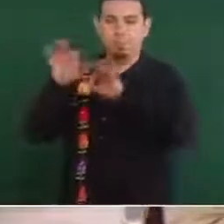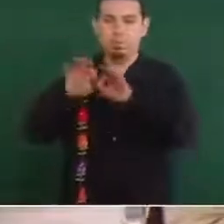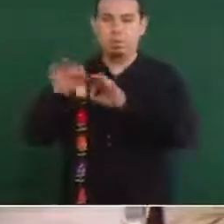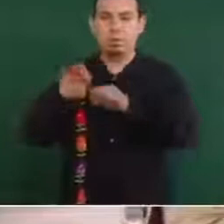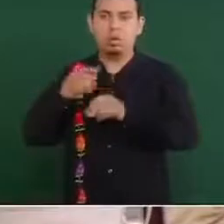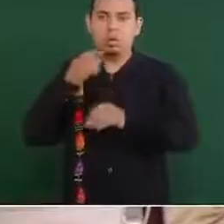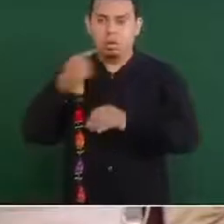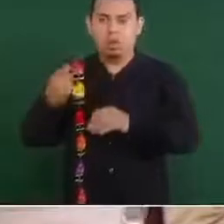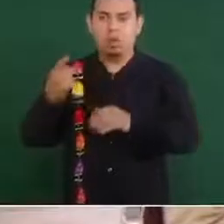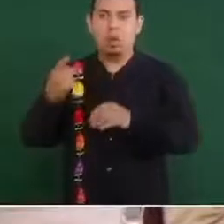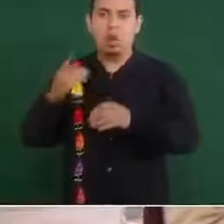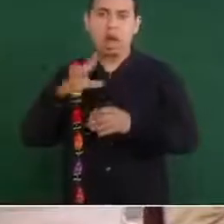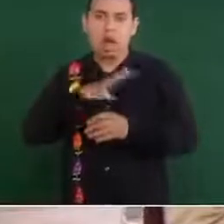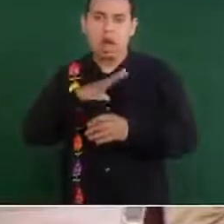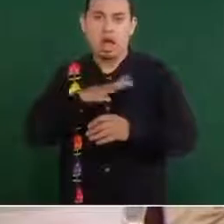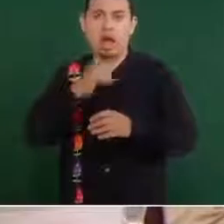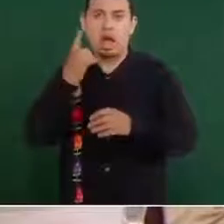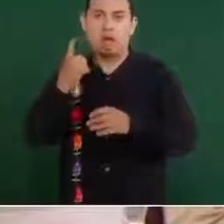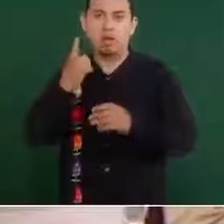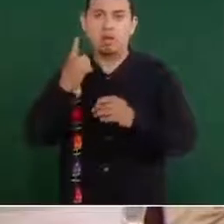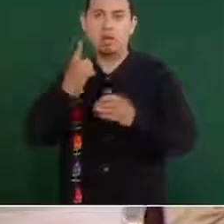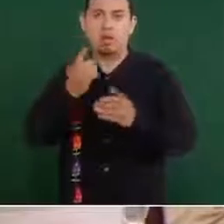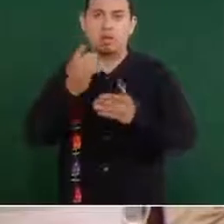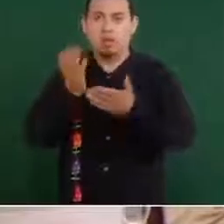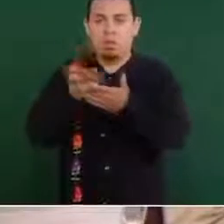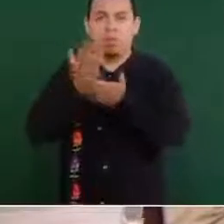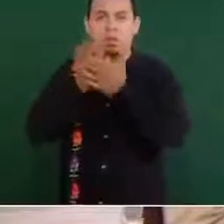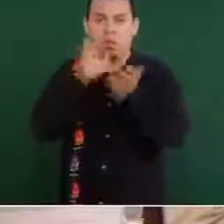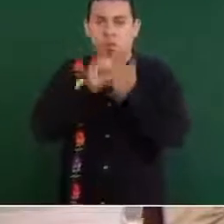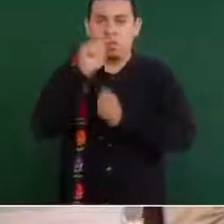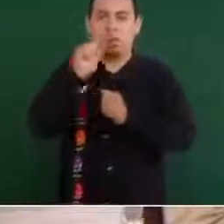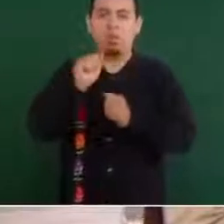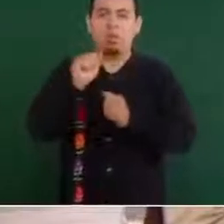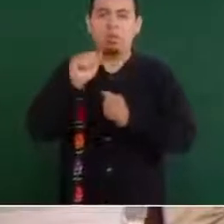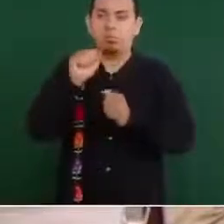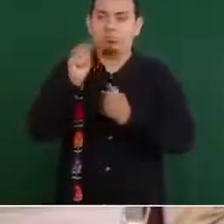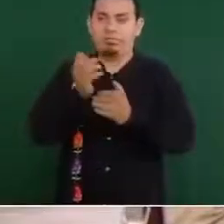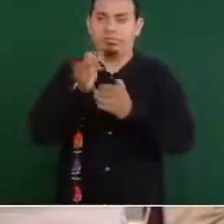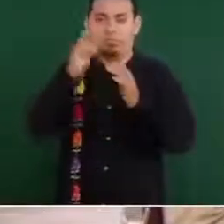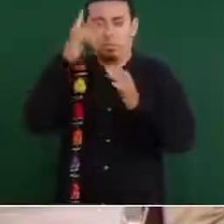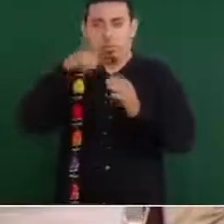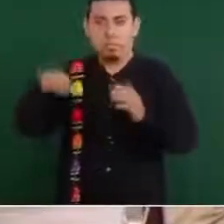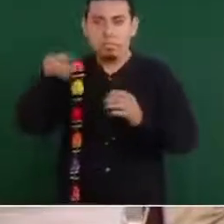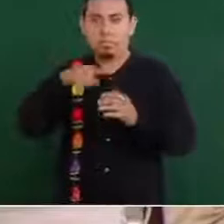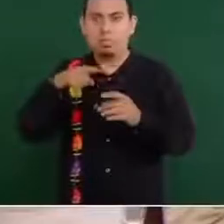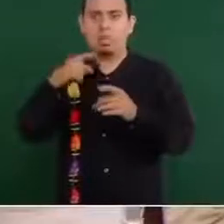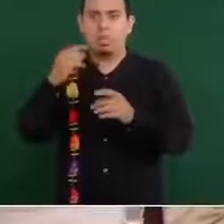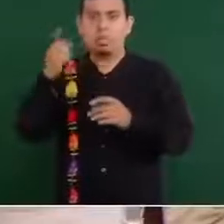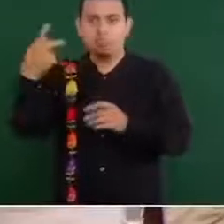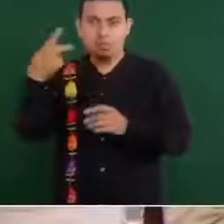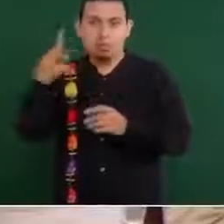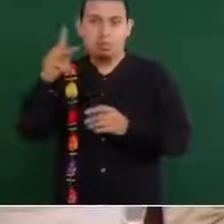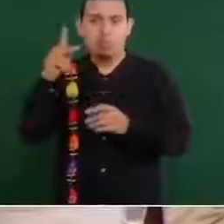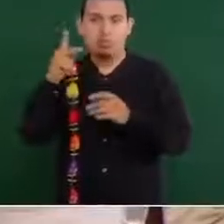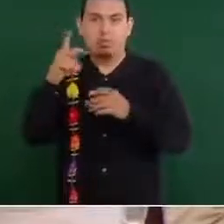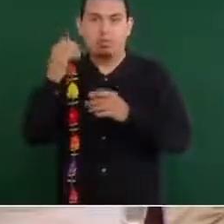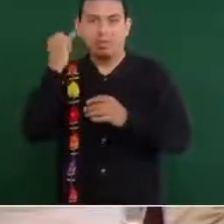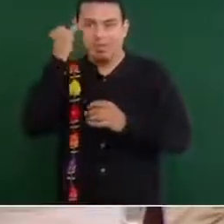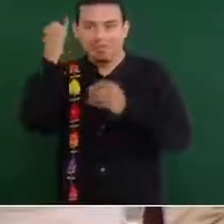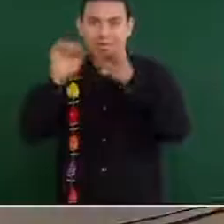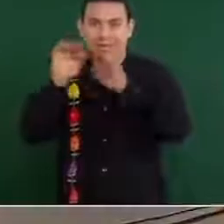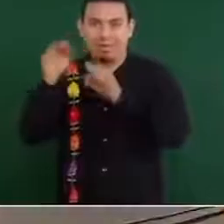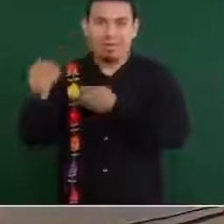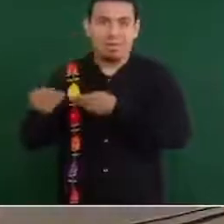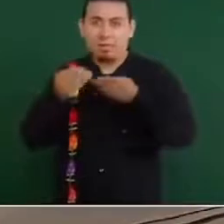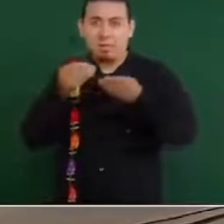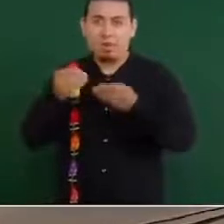mencionan que van a hacer una moratoria constitucional para impedir el paso a todas las iniciativas que pudiera estar